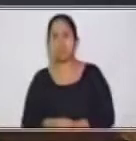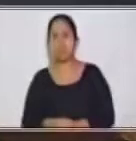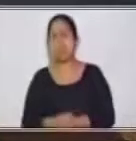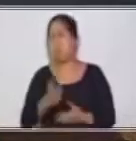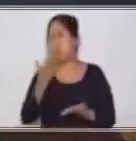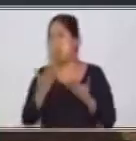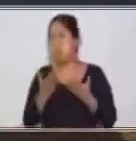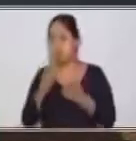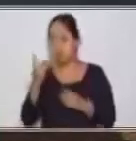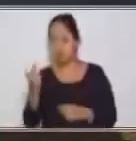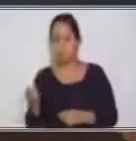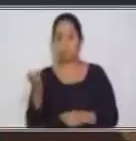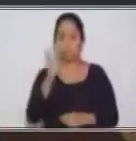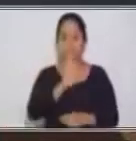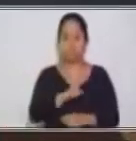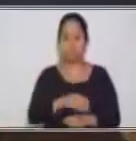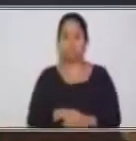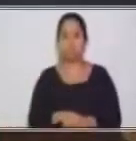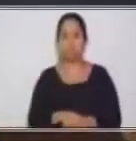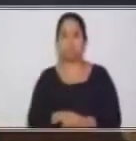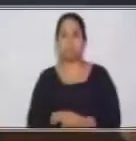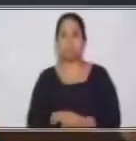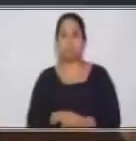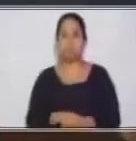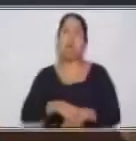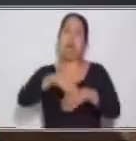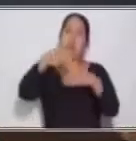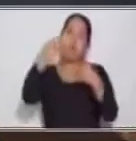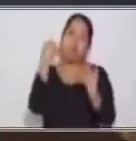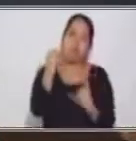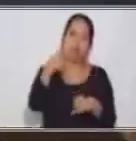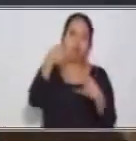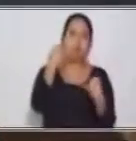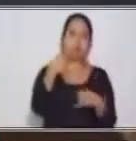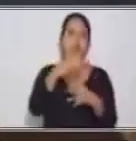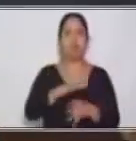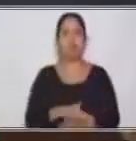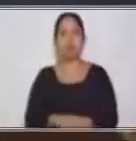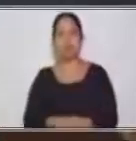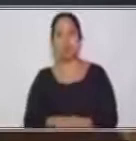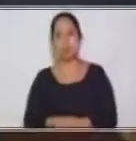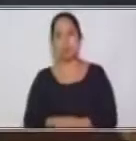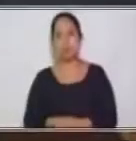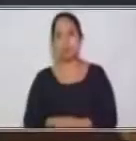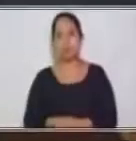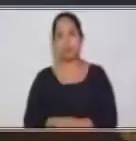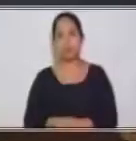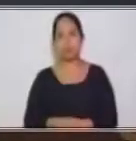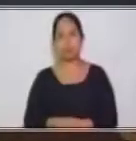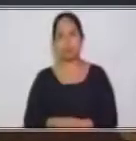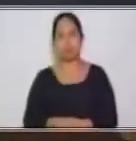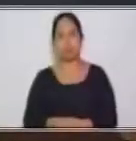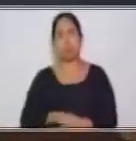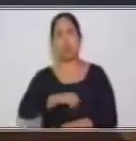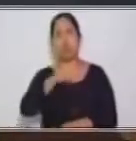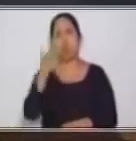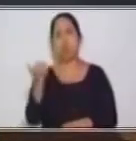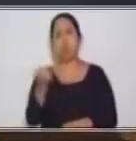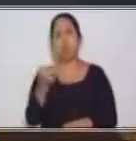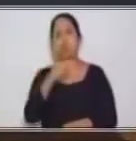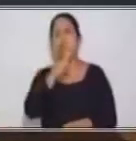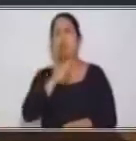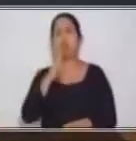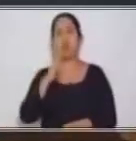siguiente forma. El informe, apliquemos otro verbo copulativo